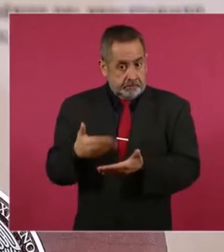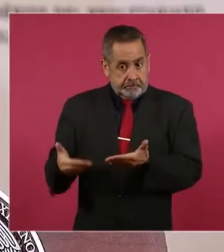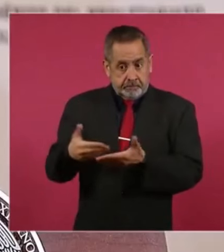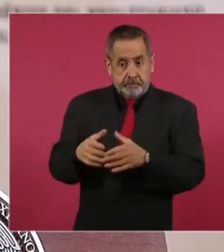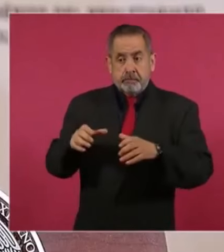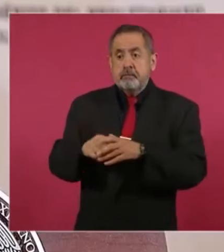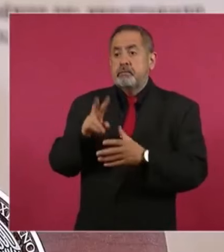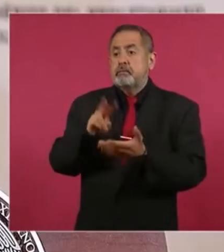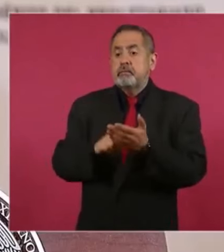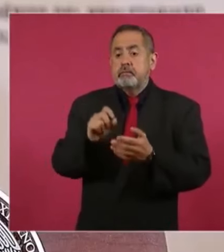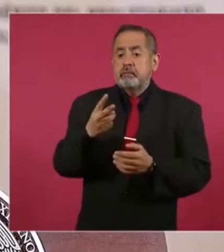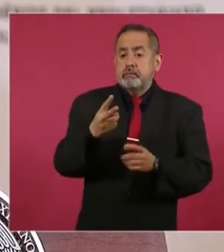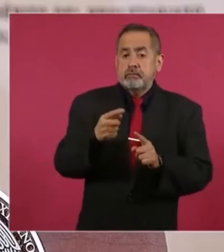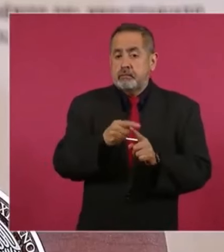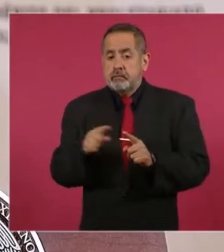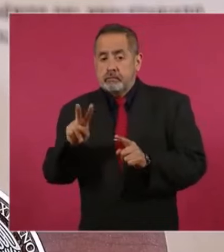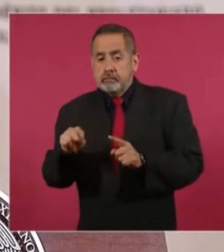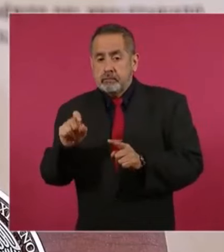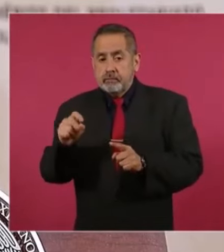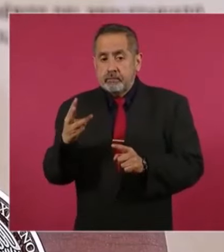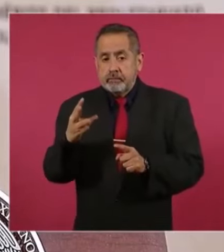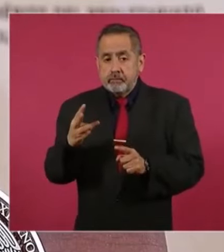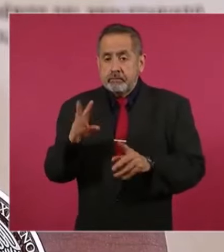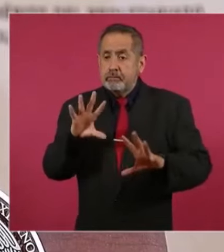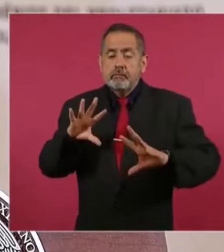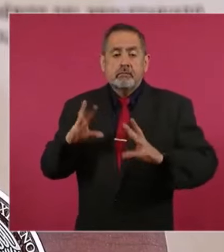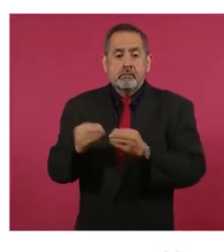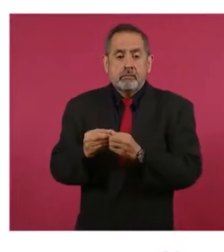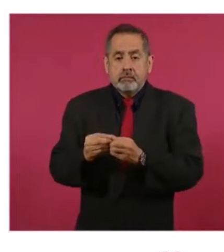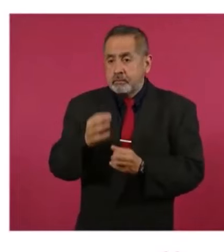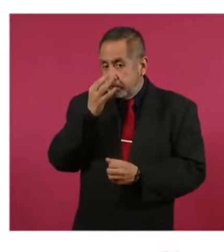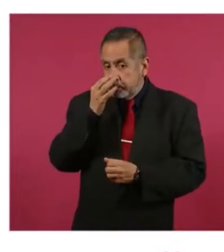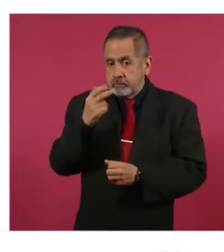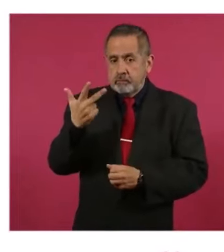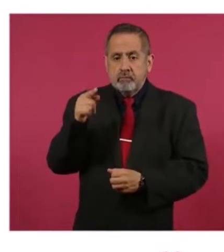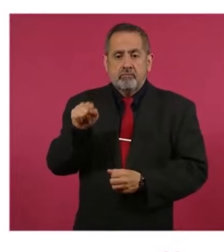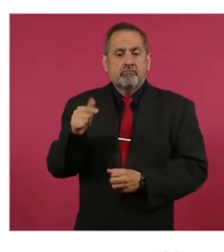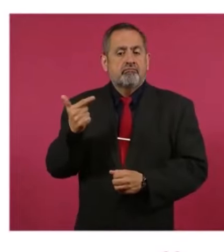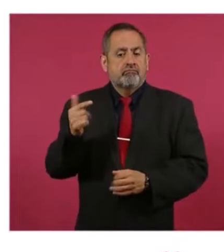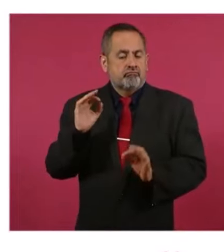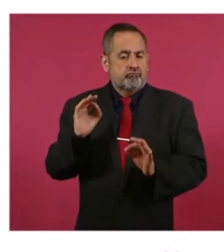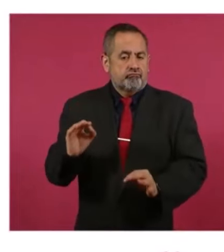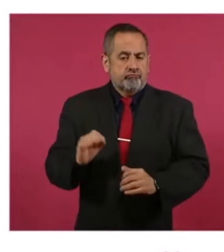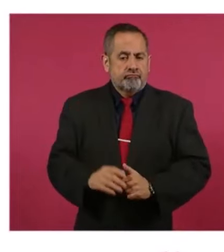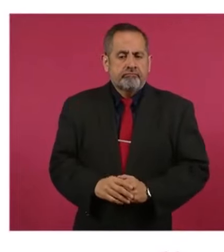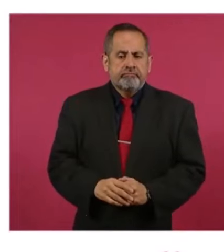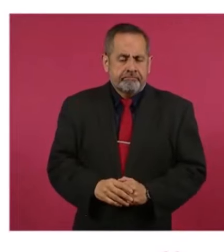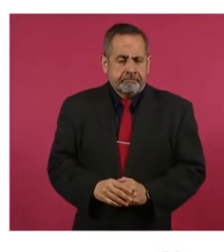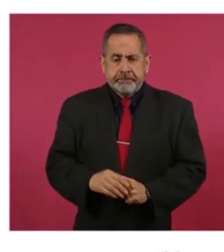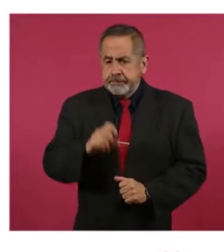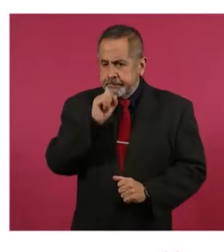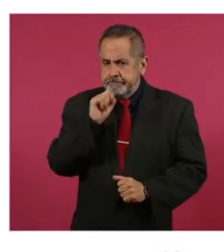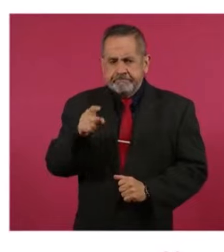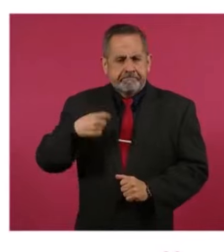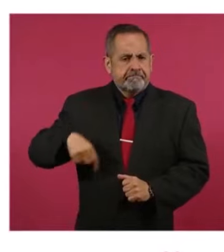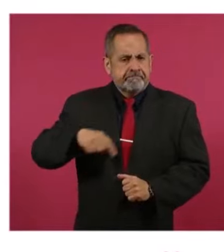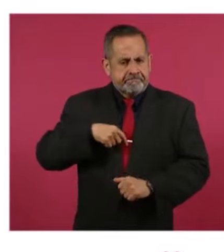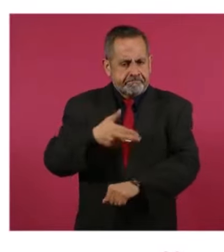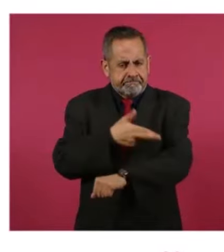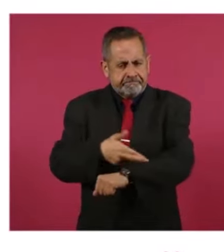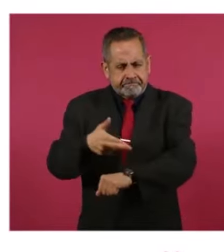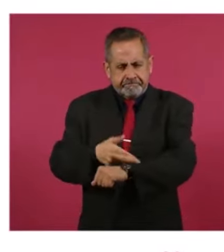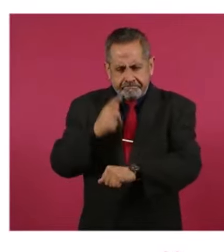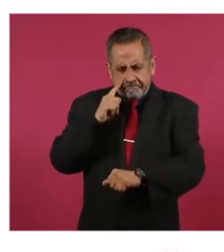-2023 llegó a 8.7. Además, hemos logrado